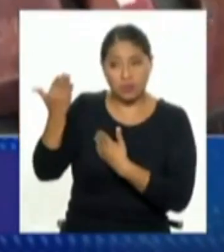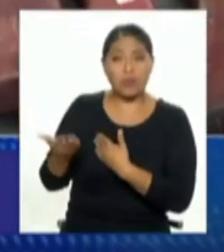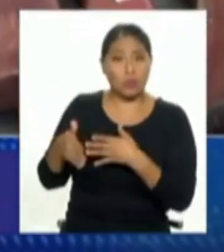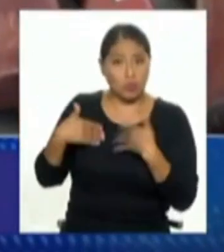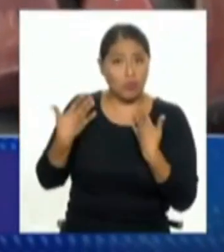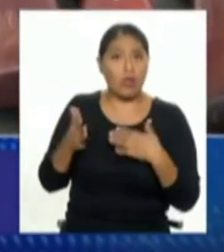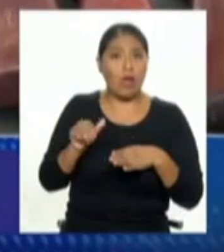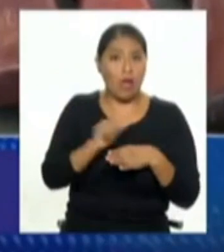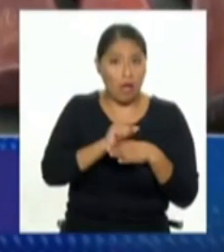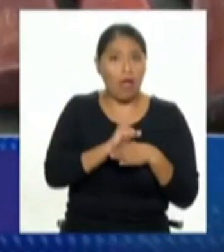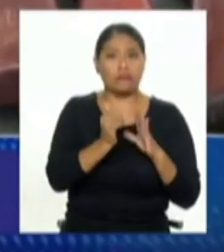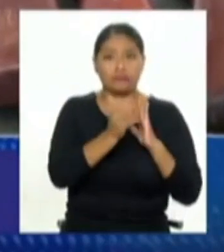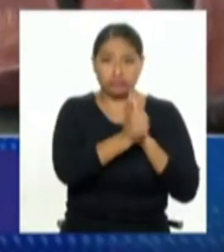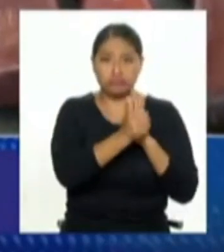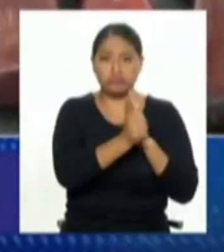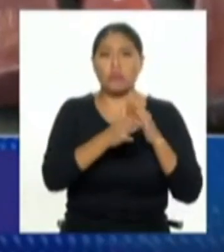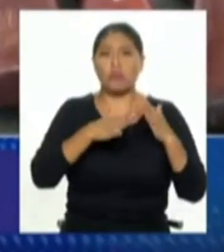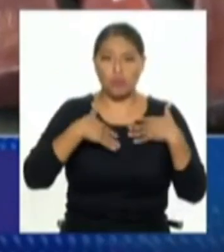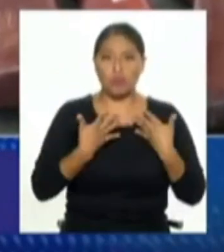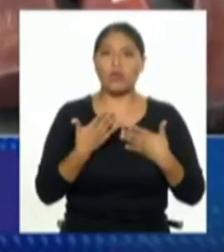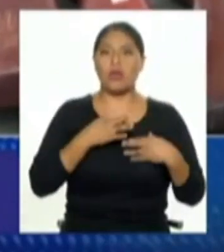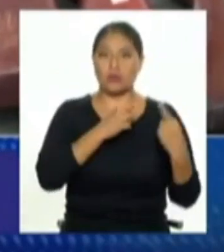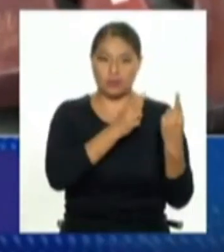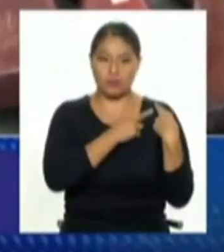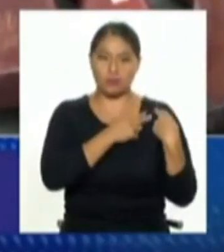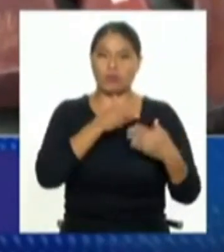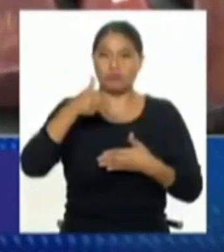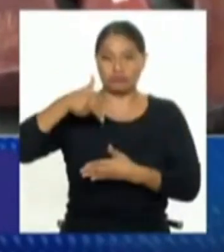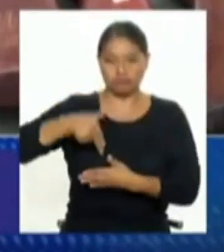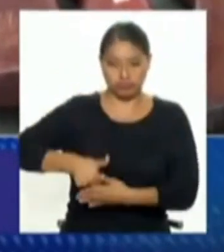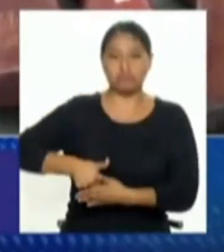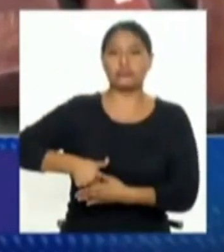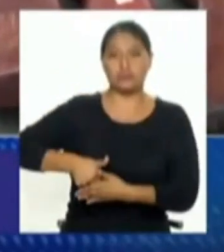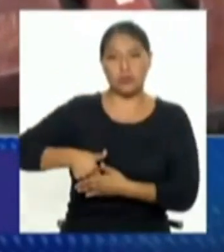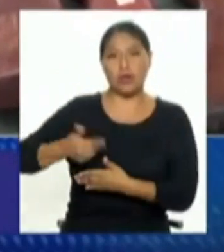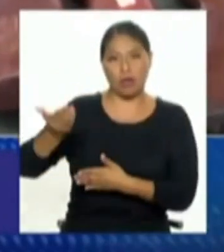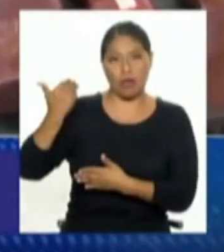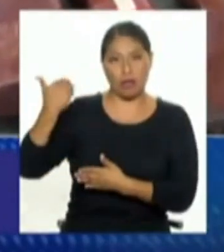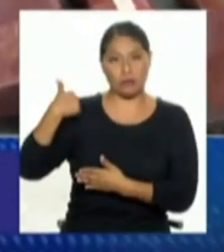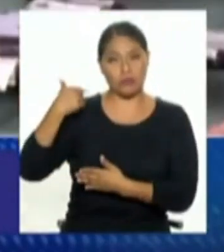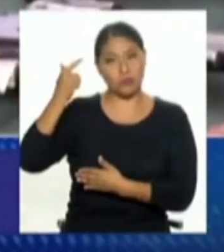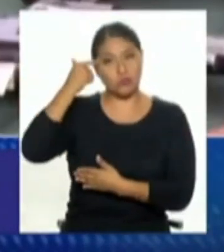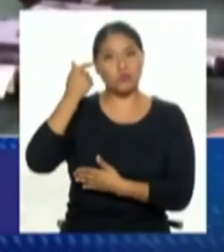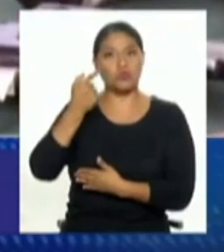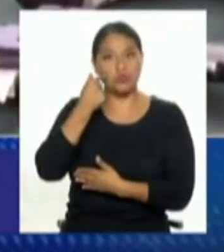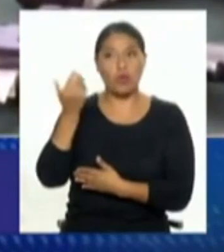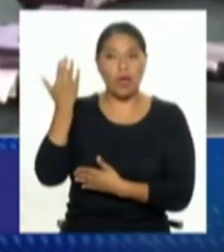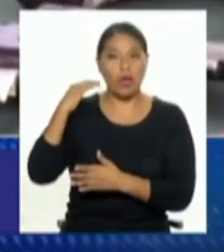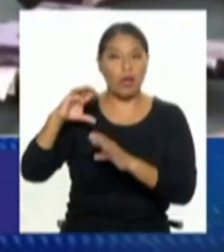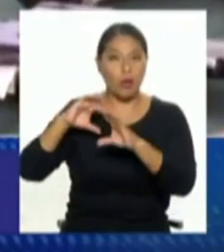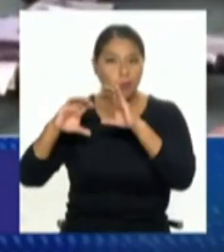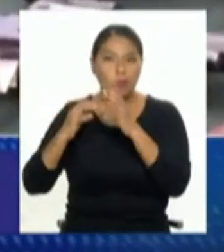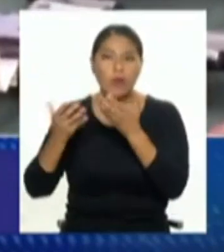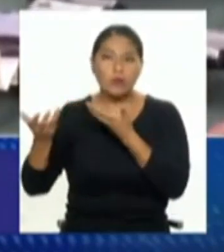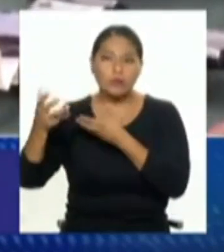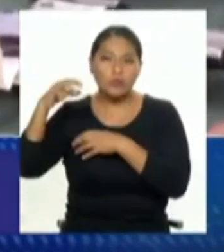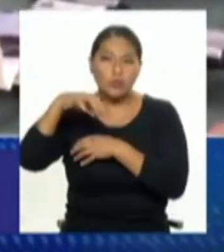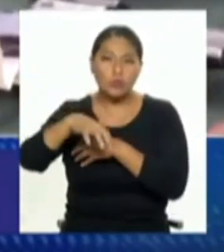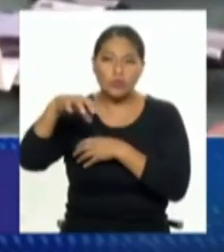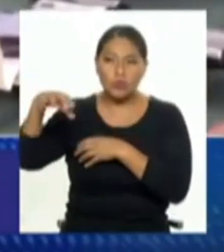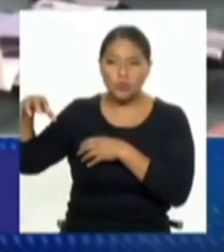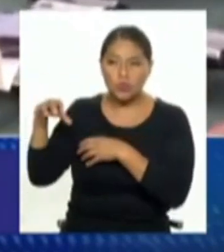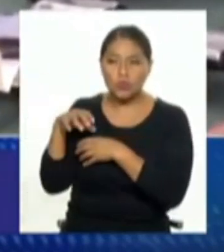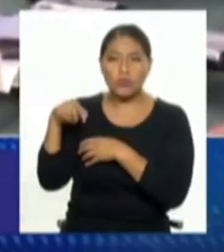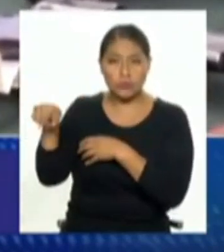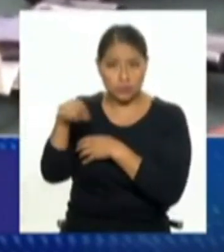tienen armas, las usan, las usan responsablemente, no han tenido, por lo menos con los grupos que yo me reuní con los que en el Ministerio del Interior, eran